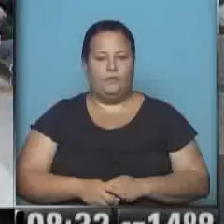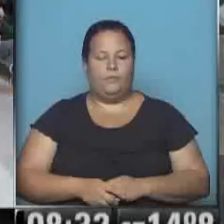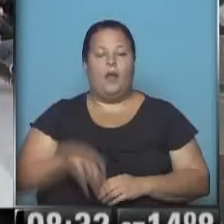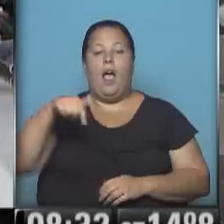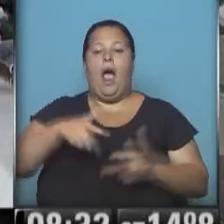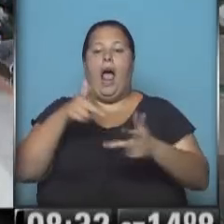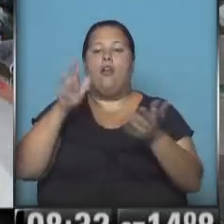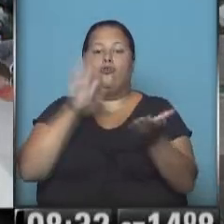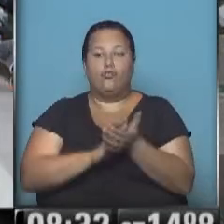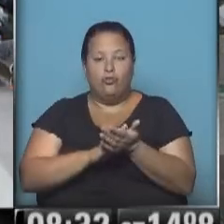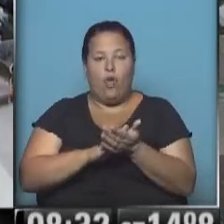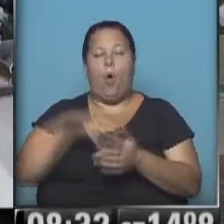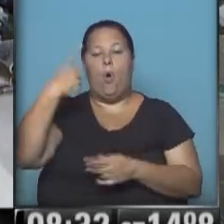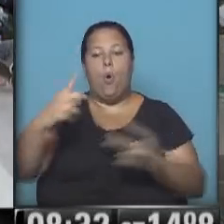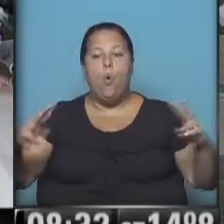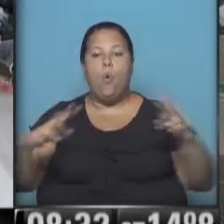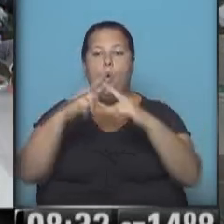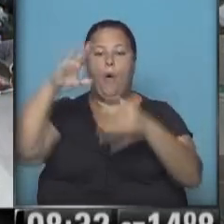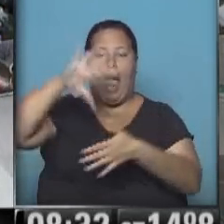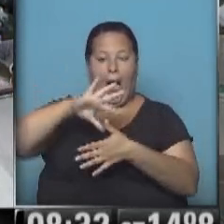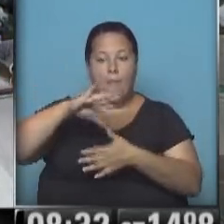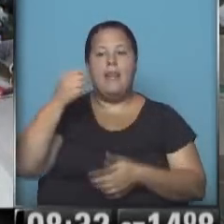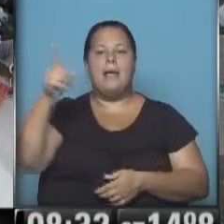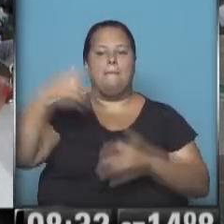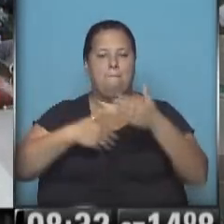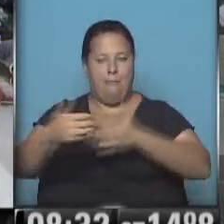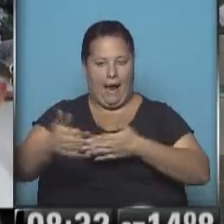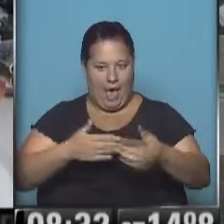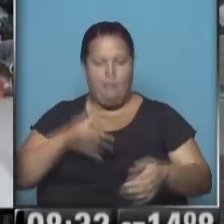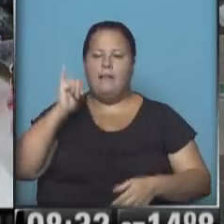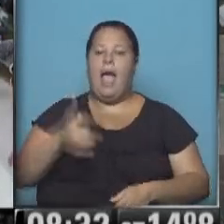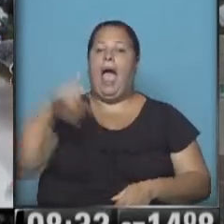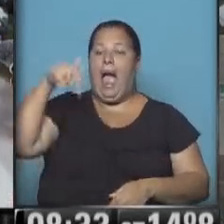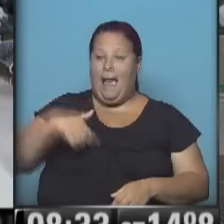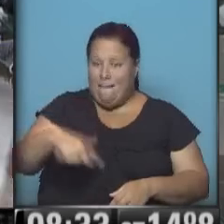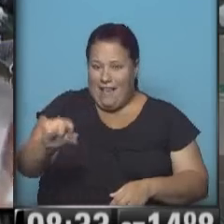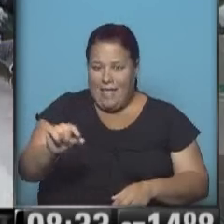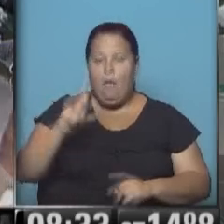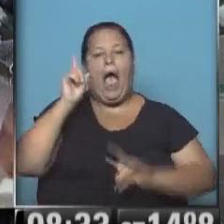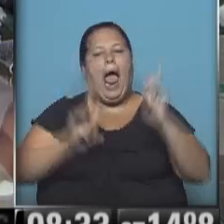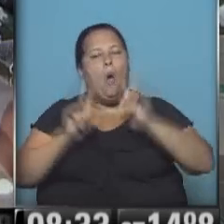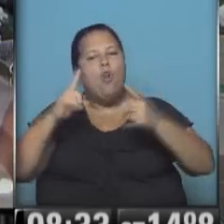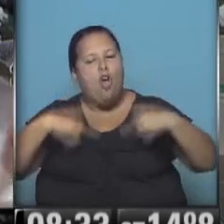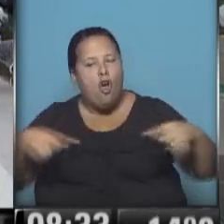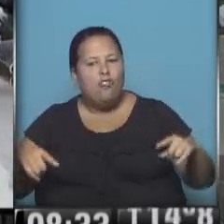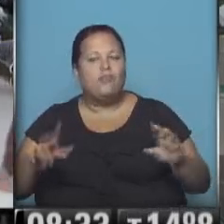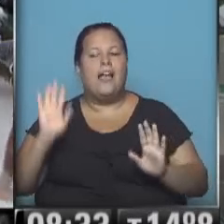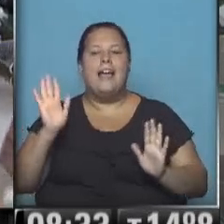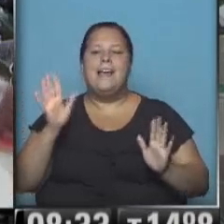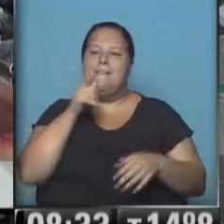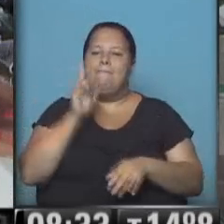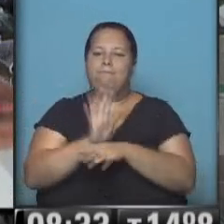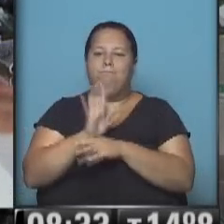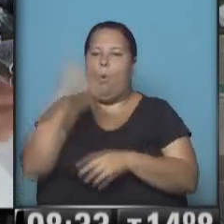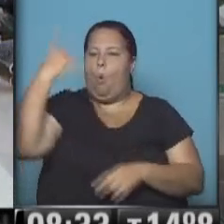Vamos a hablar ahora de la próxima cumbre de las Américas que se va a desarrollar en Panamá. Sí, estamos a horas y hay algunas características que la convierten